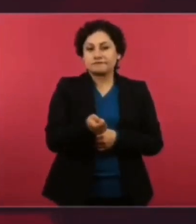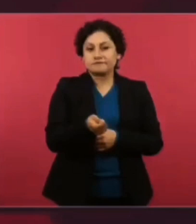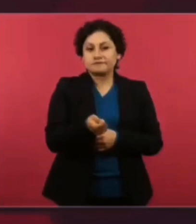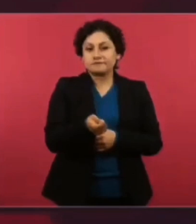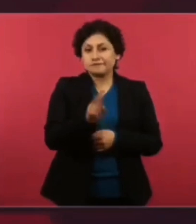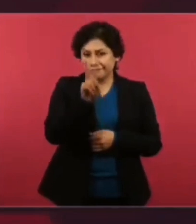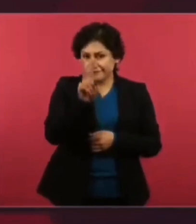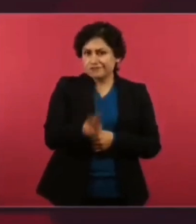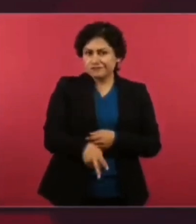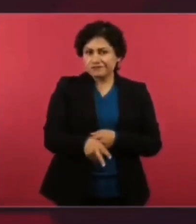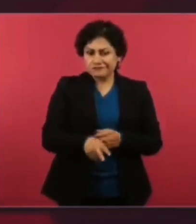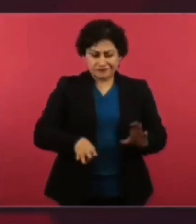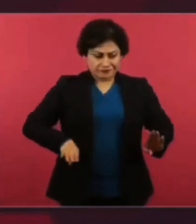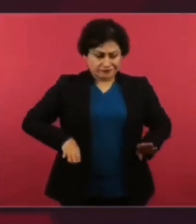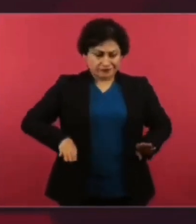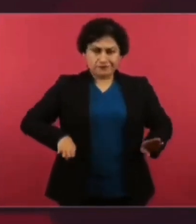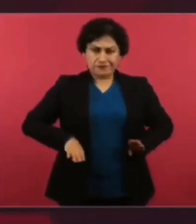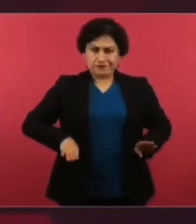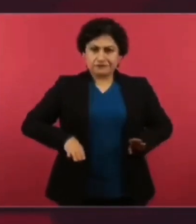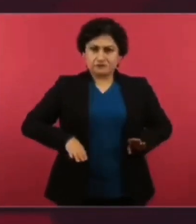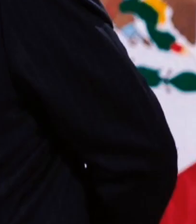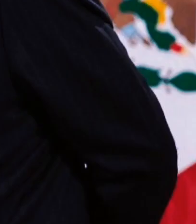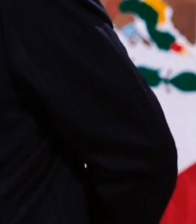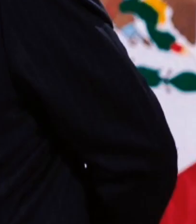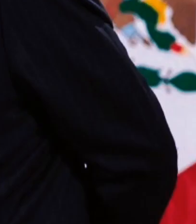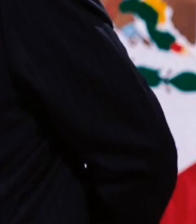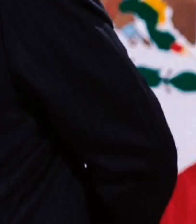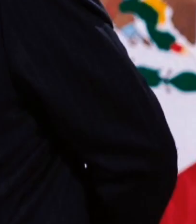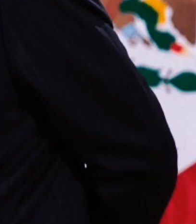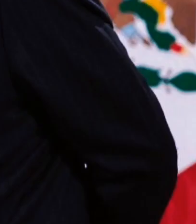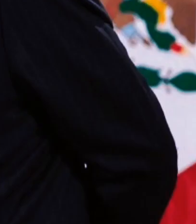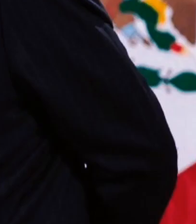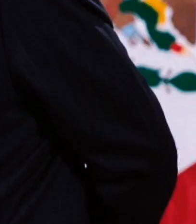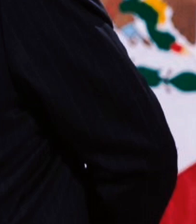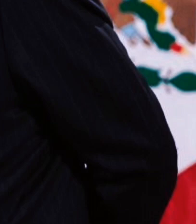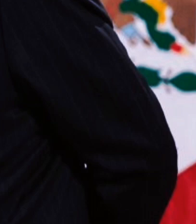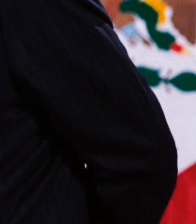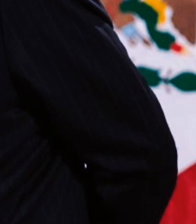porque la gente siempre